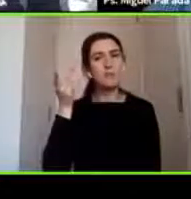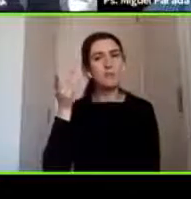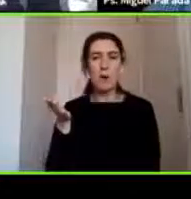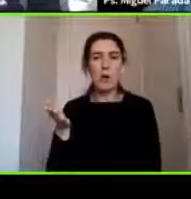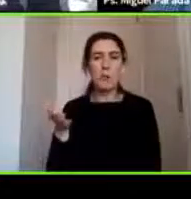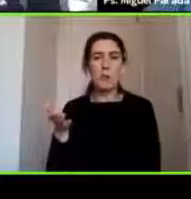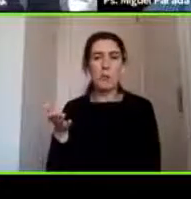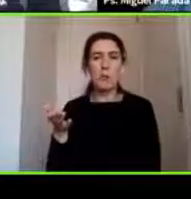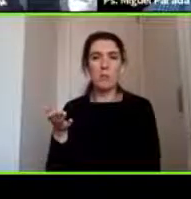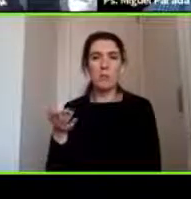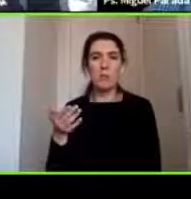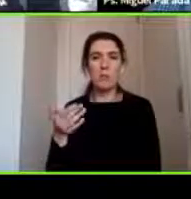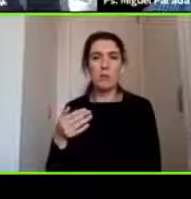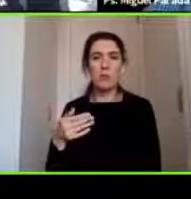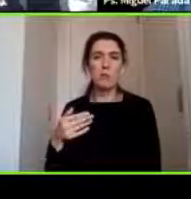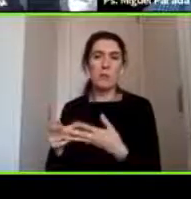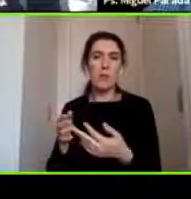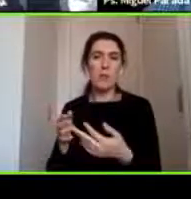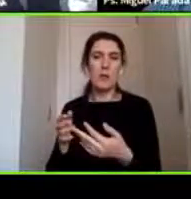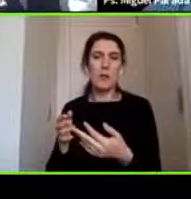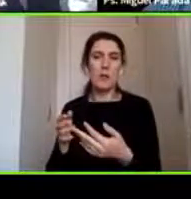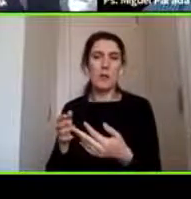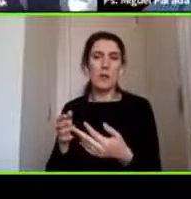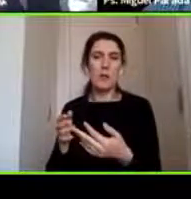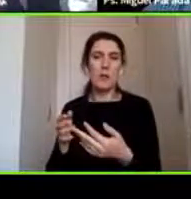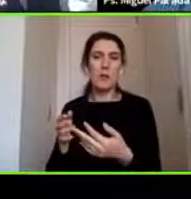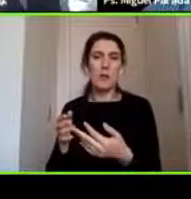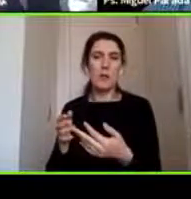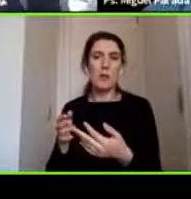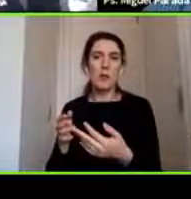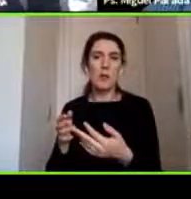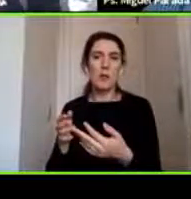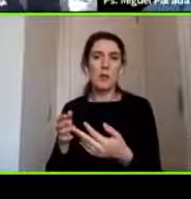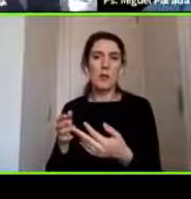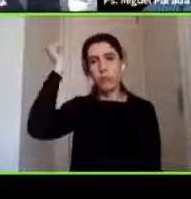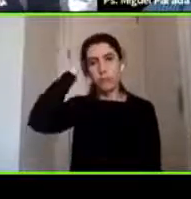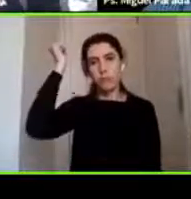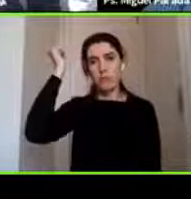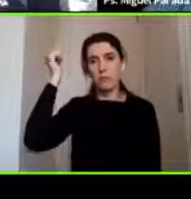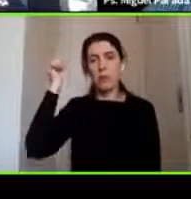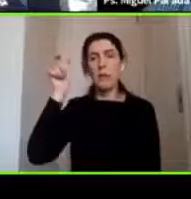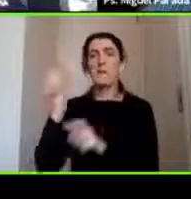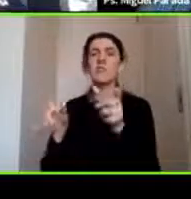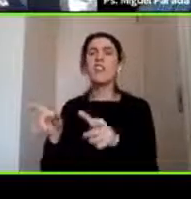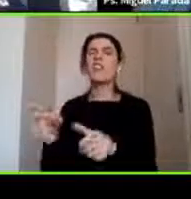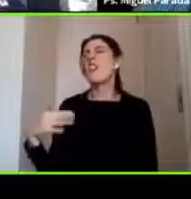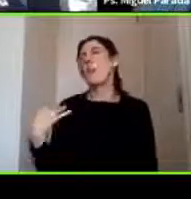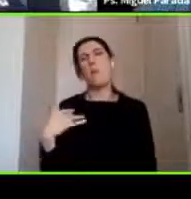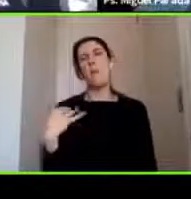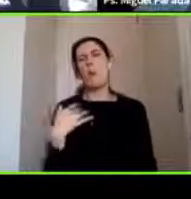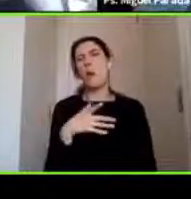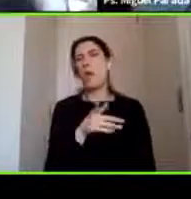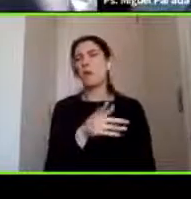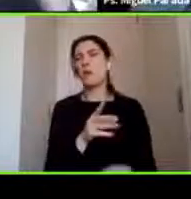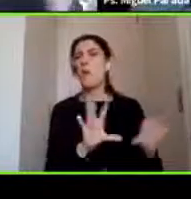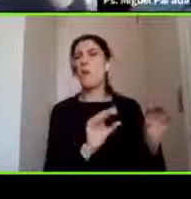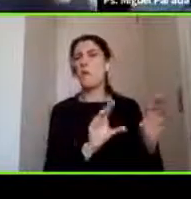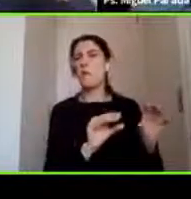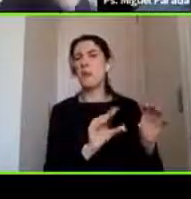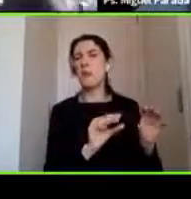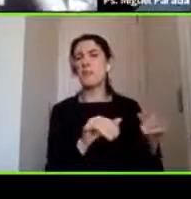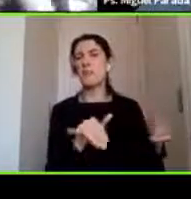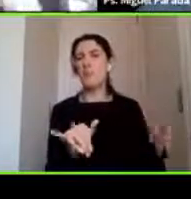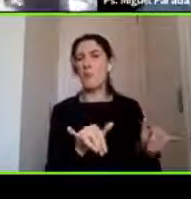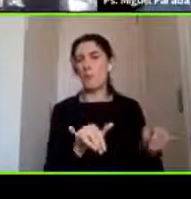cuando un bebé por ejemplo se golpea la cabeza y dice no, no pasa nada los niños son de goma un poco como como esa creencia como al